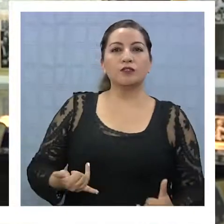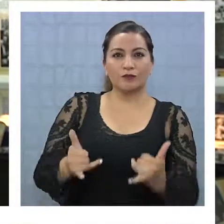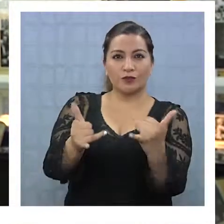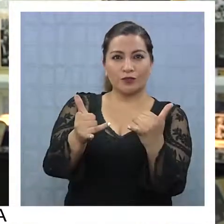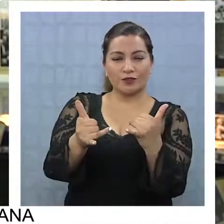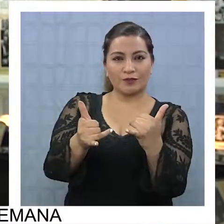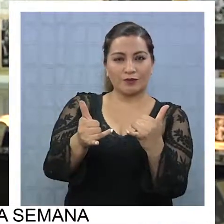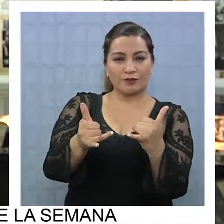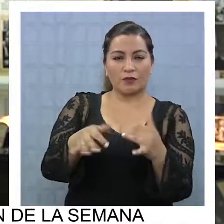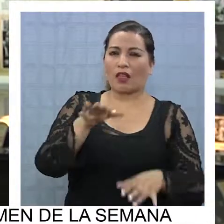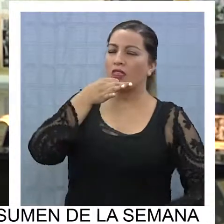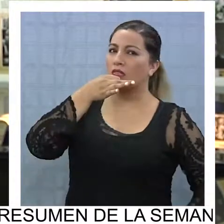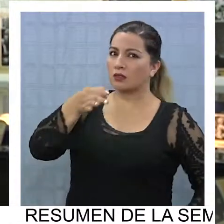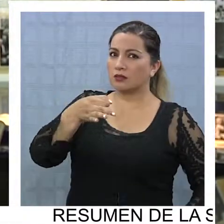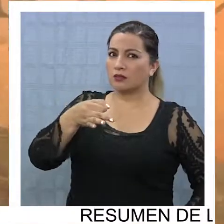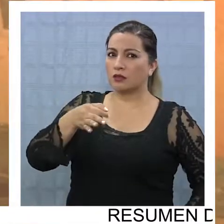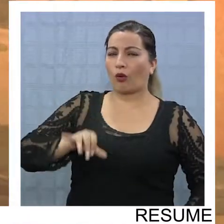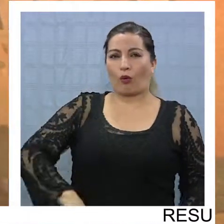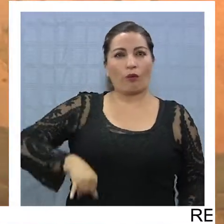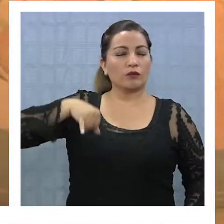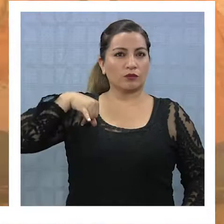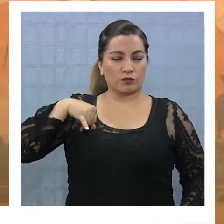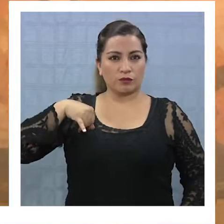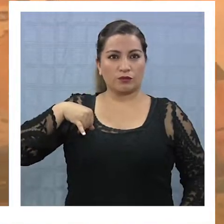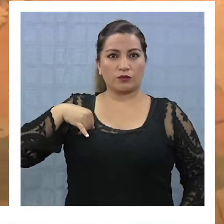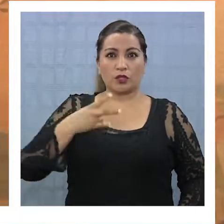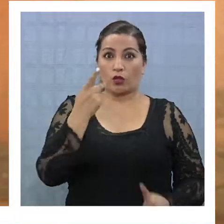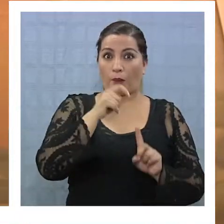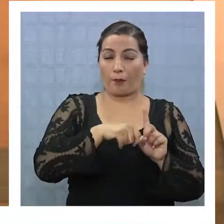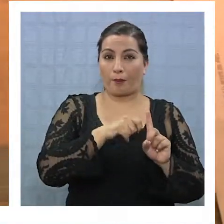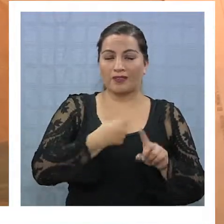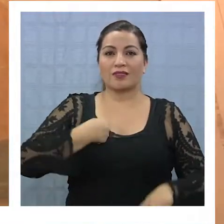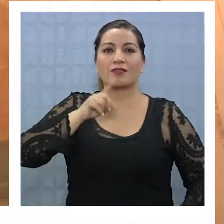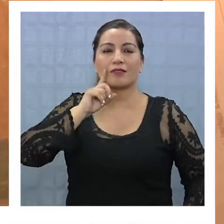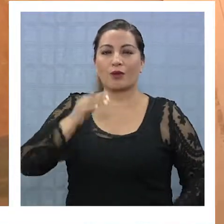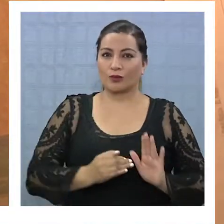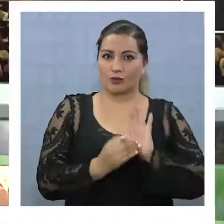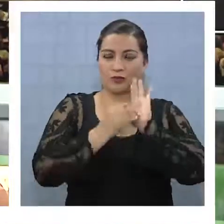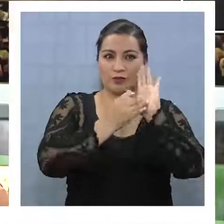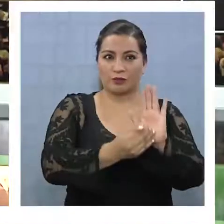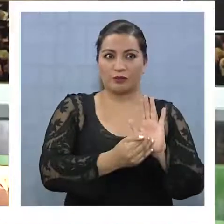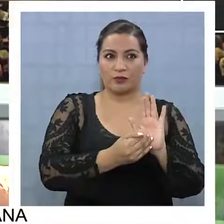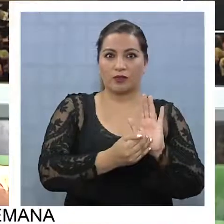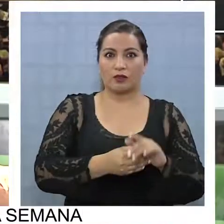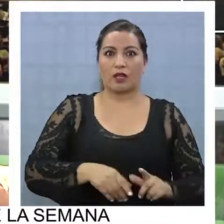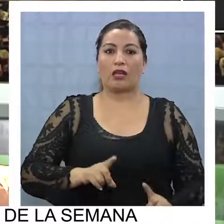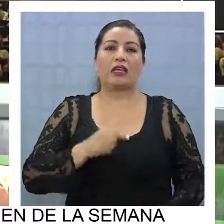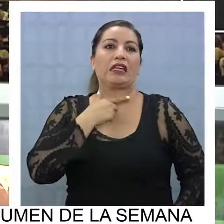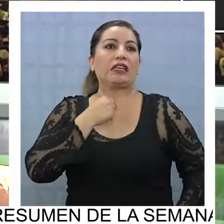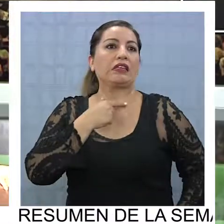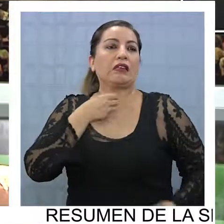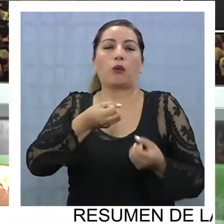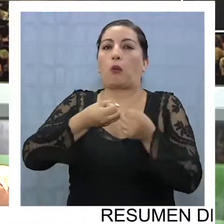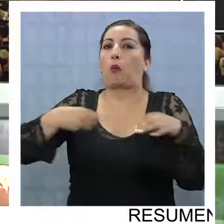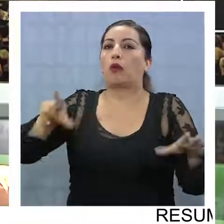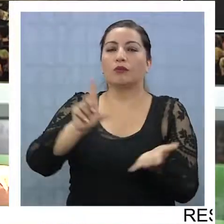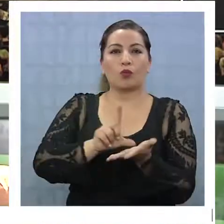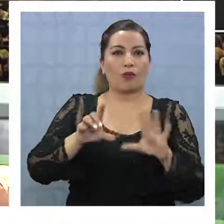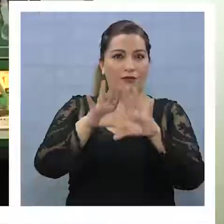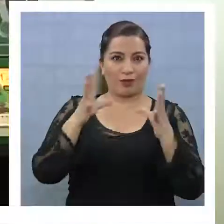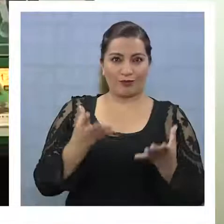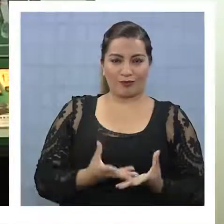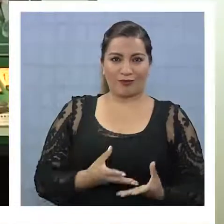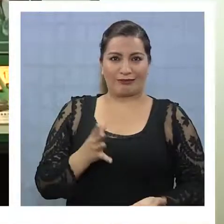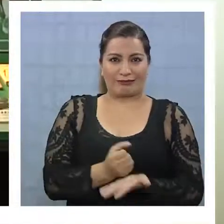vean, disfruten y puedan decir con orgullo que durante dos meses tuvieron una muestra que ya se la quisieran en cualquier parte